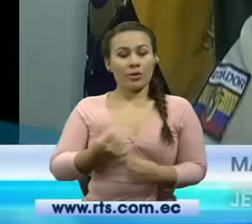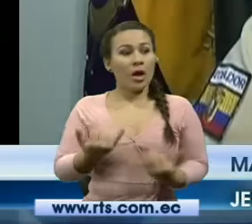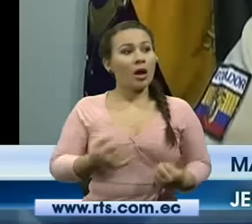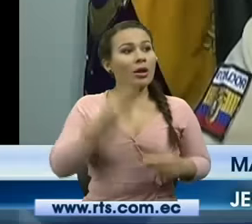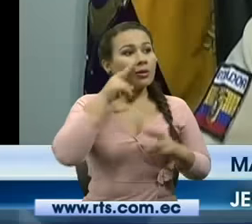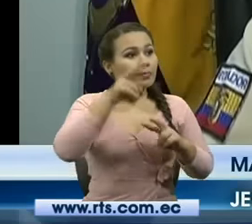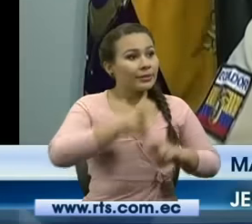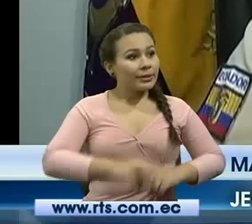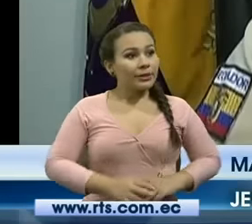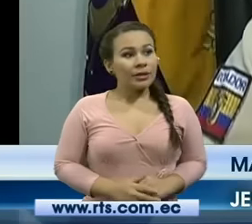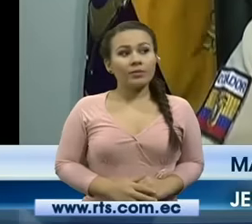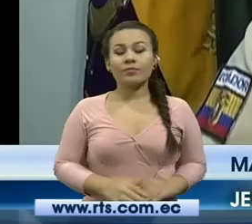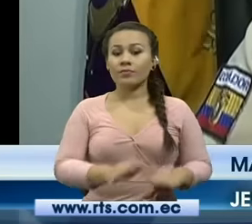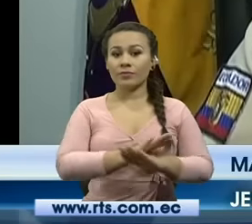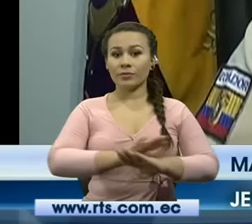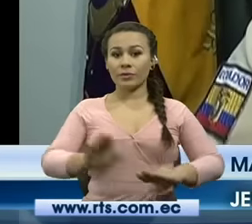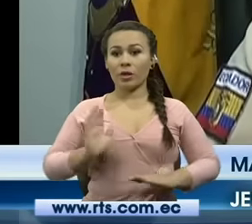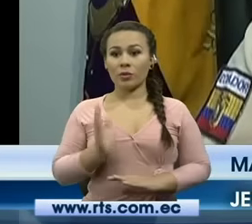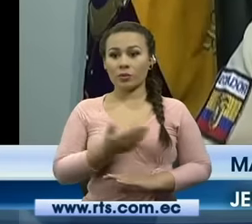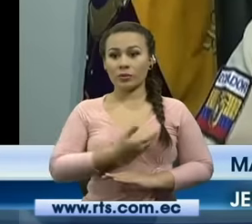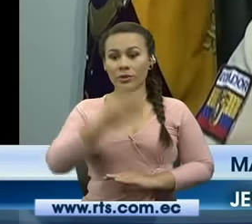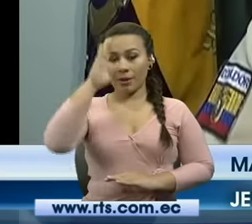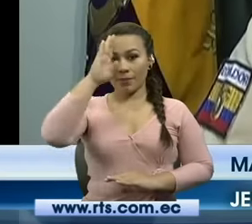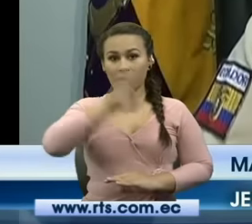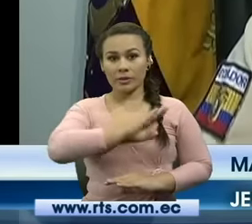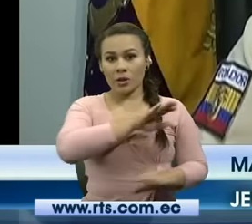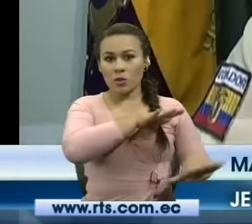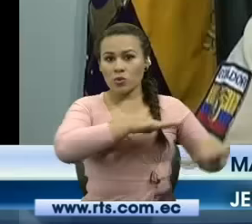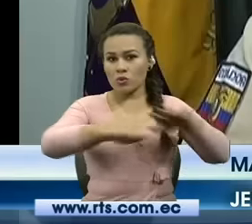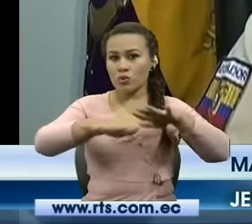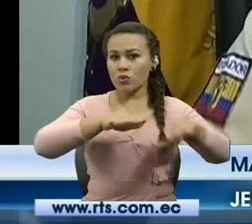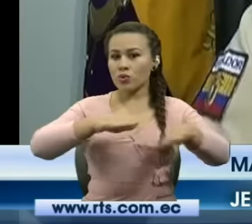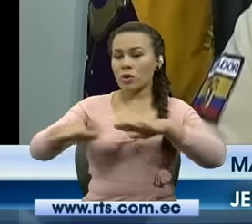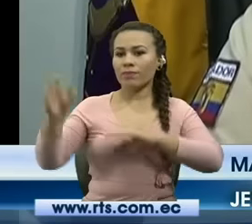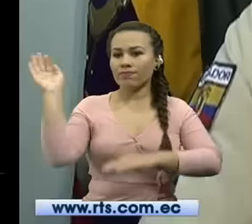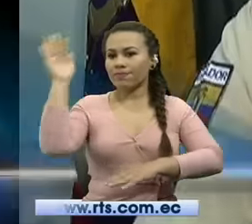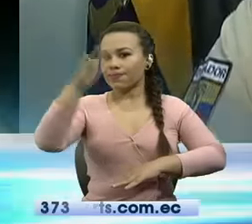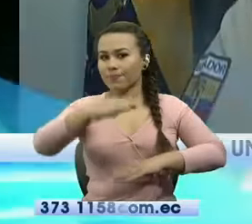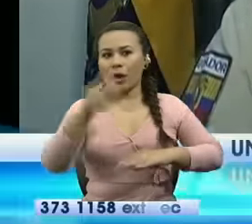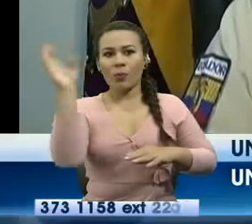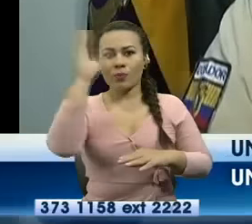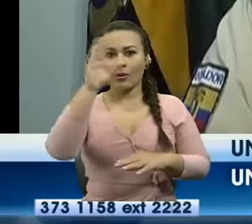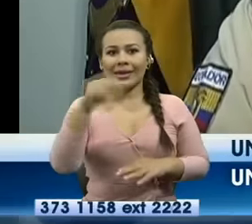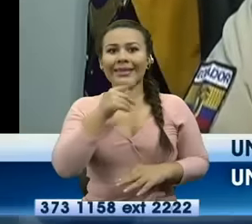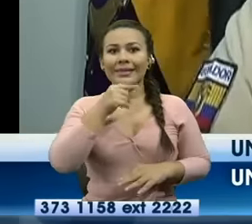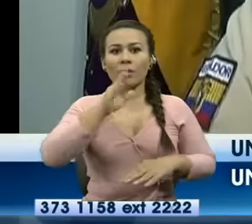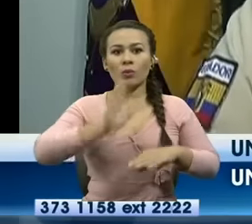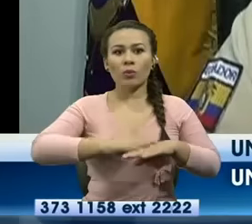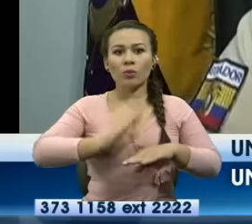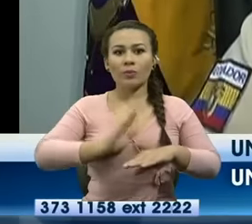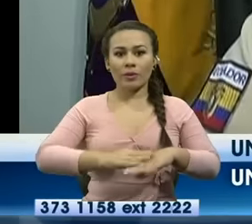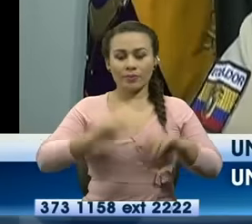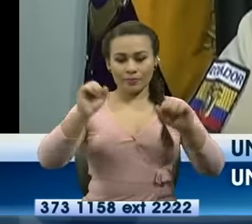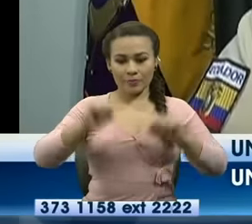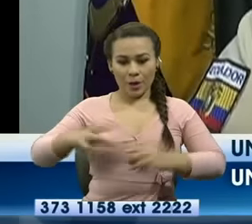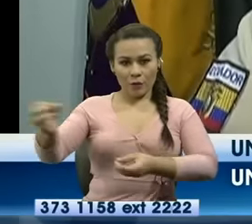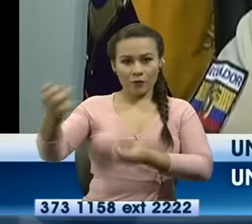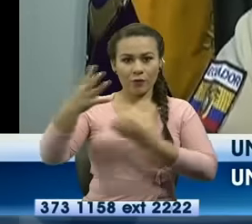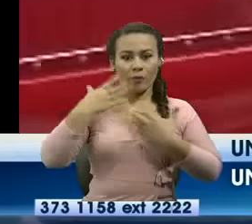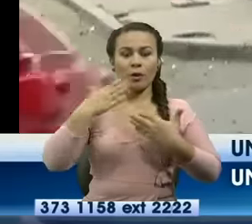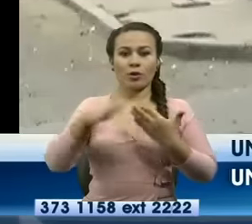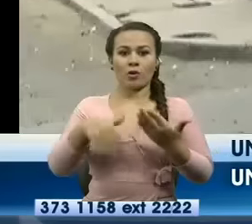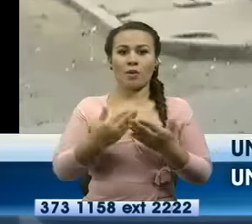investigación está desplazada ya nuestras unidades de inteligencia para determinar cuál fue el móvil y los posibles causantes tanto intelectuales como